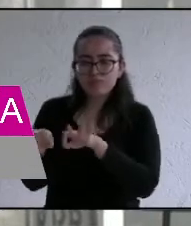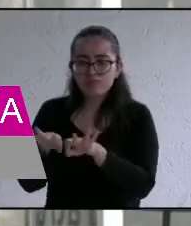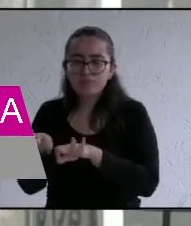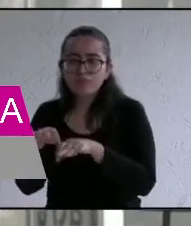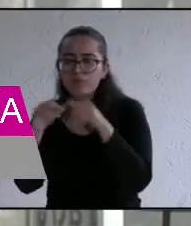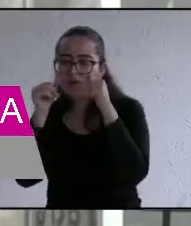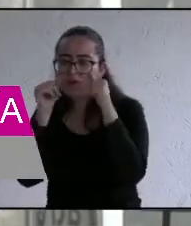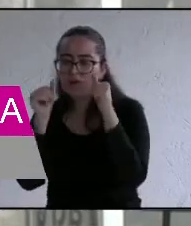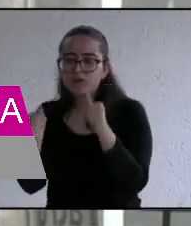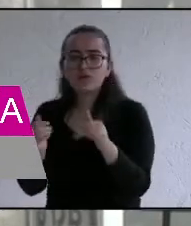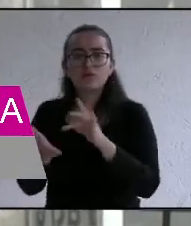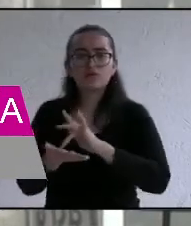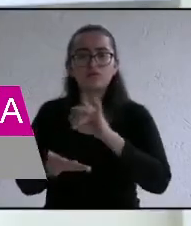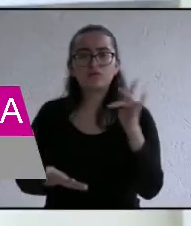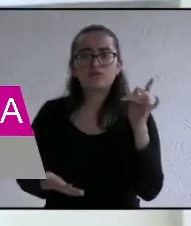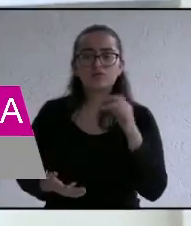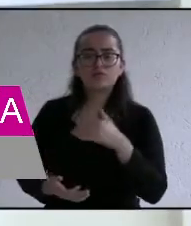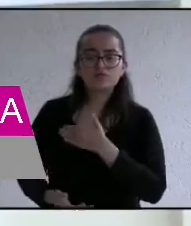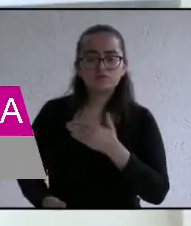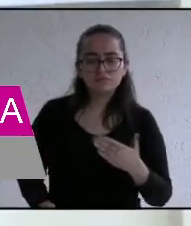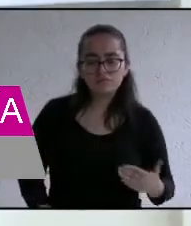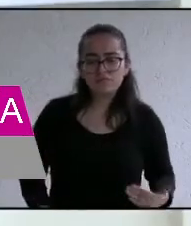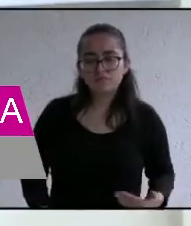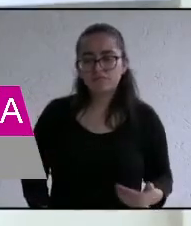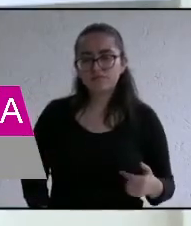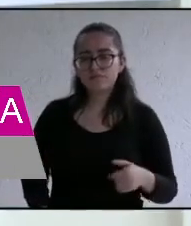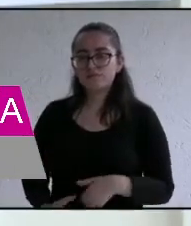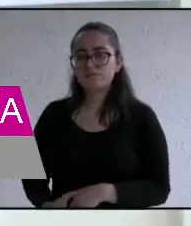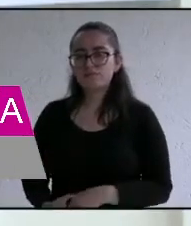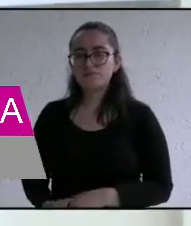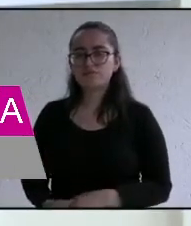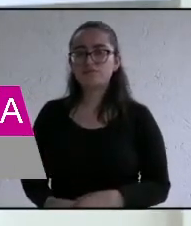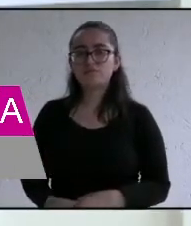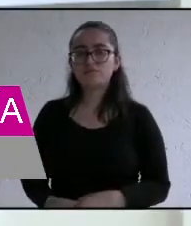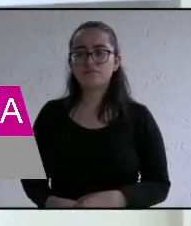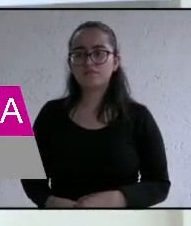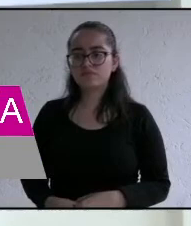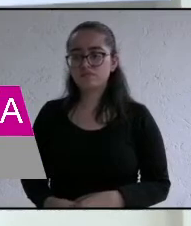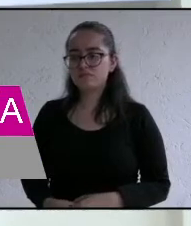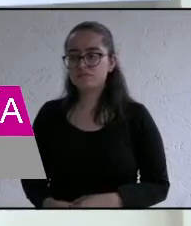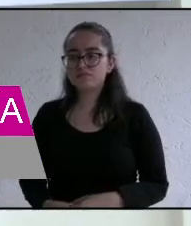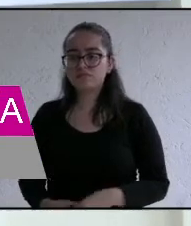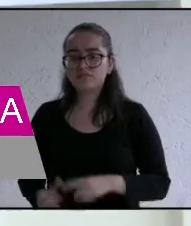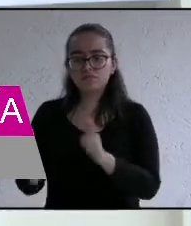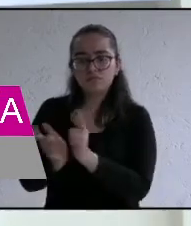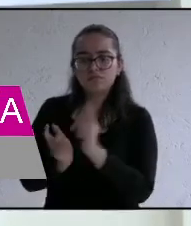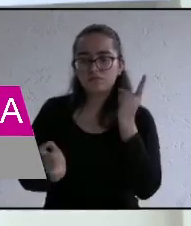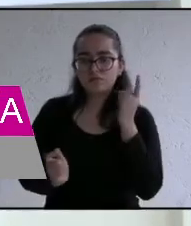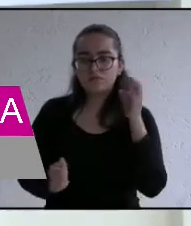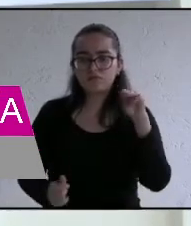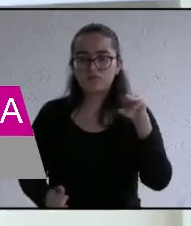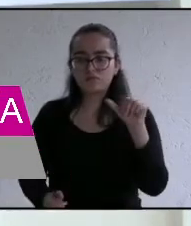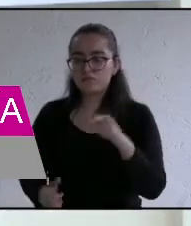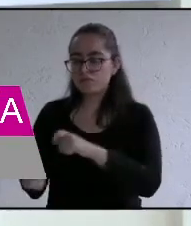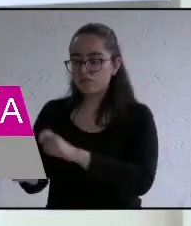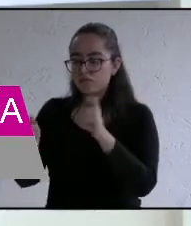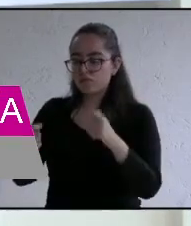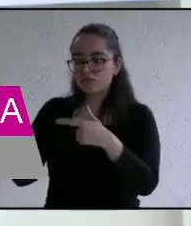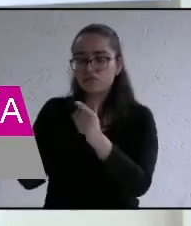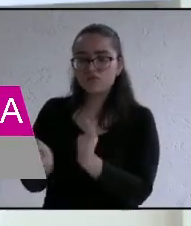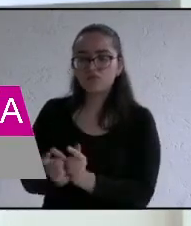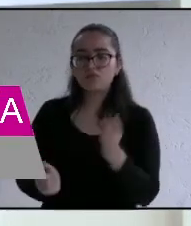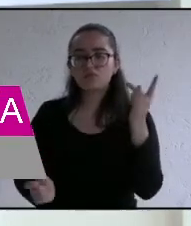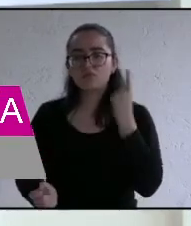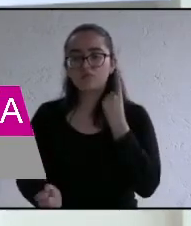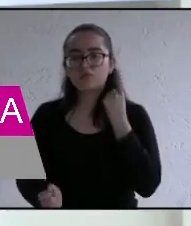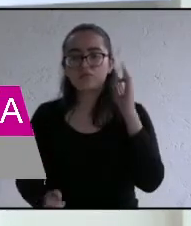gracias gracias candidato de Movimiento Ciudadano continuamos con el candidato de Fuerza